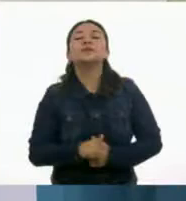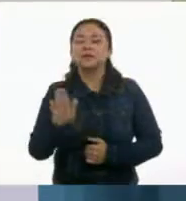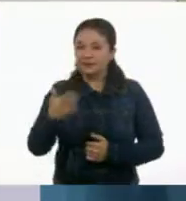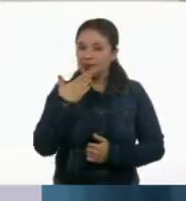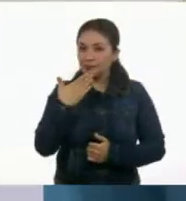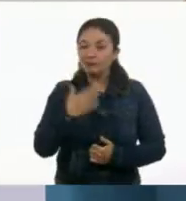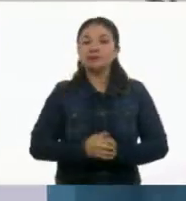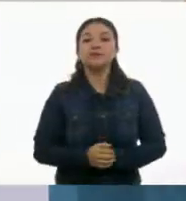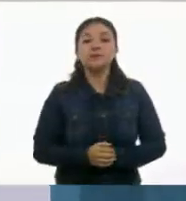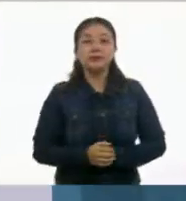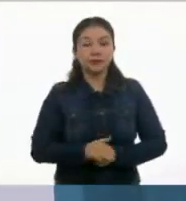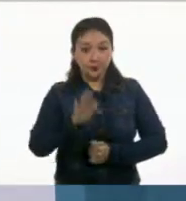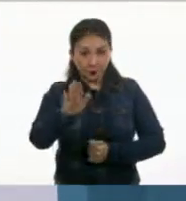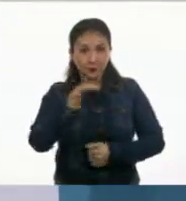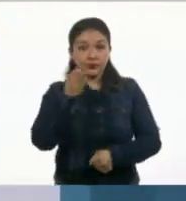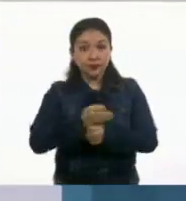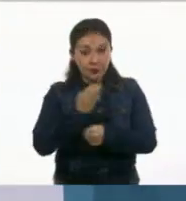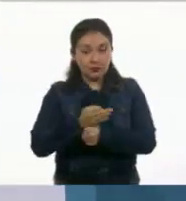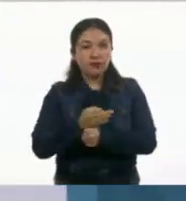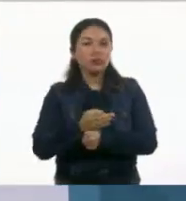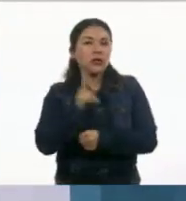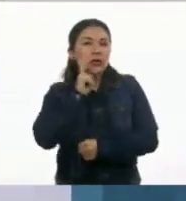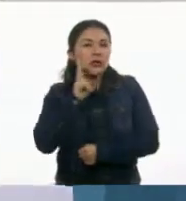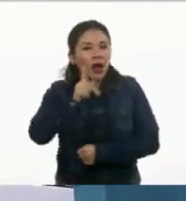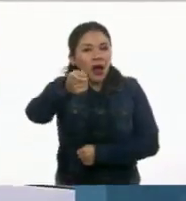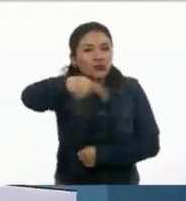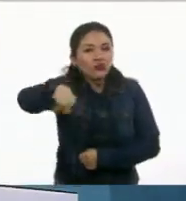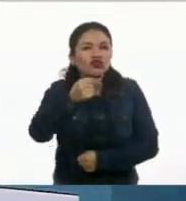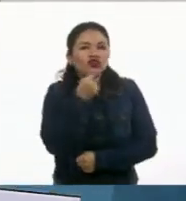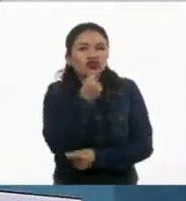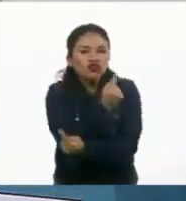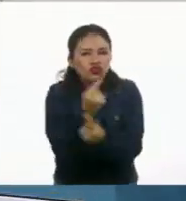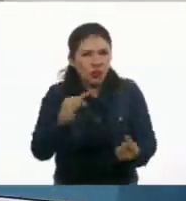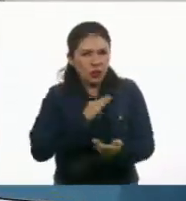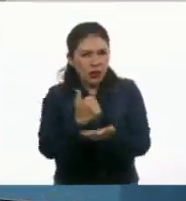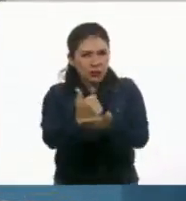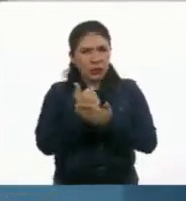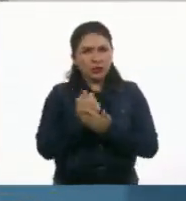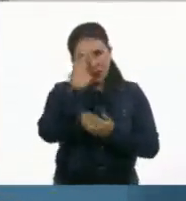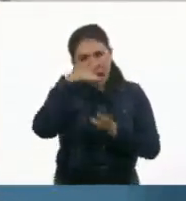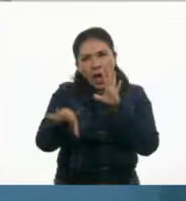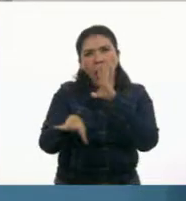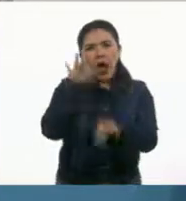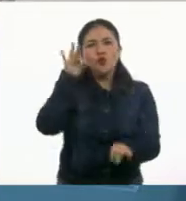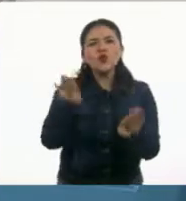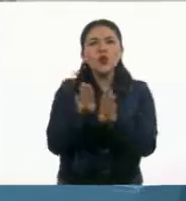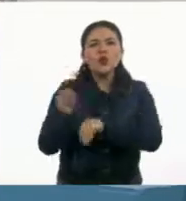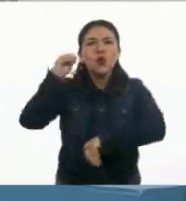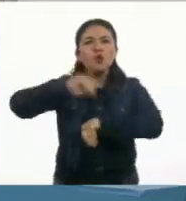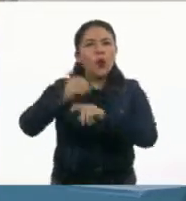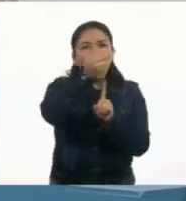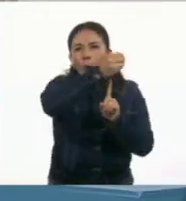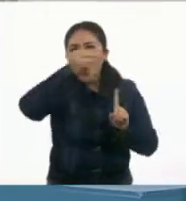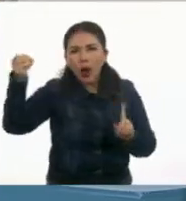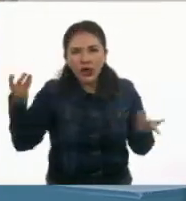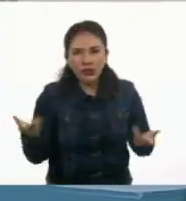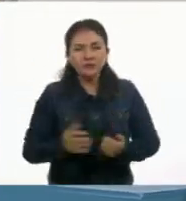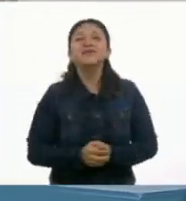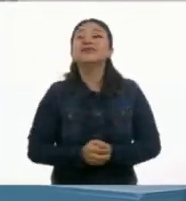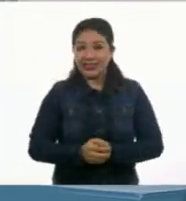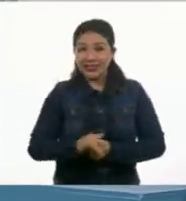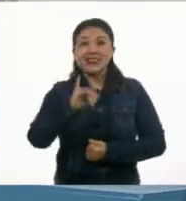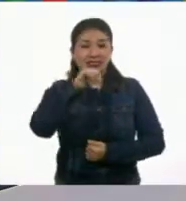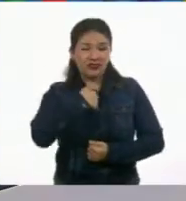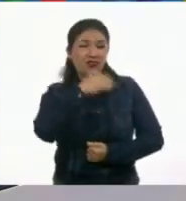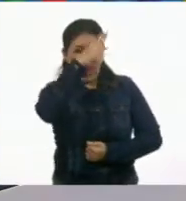Tom. A ver, vamos a dar tiempo a que los niños y niñas en casa nos ayuden también para encontrar la otra parte de la oración. Estoy de